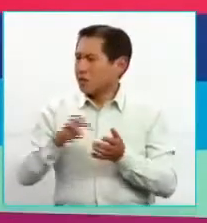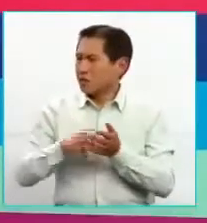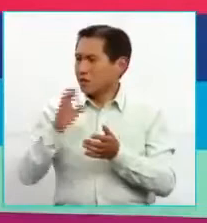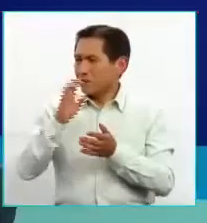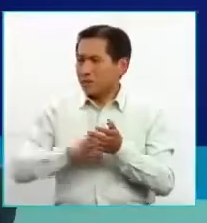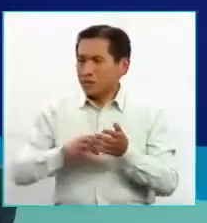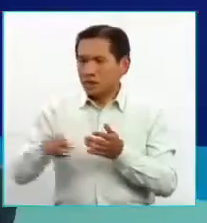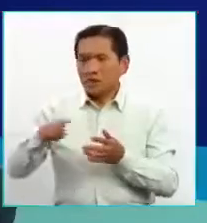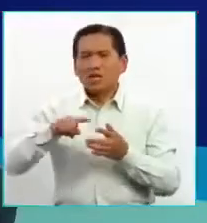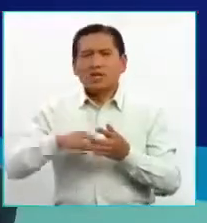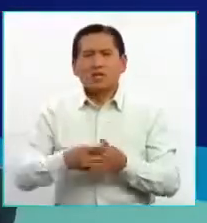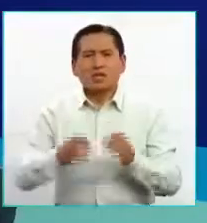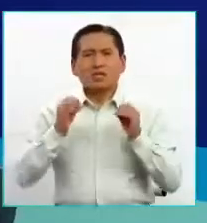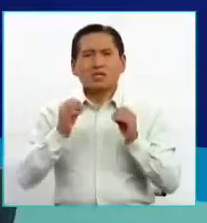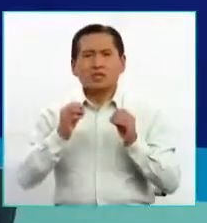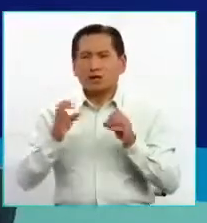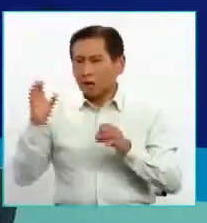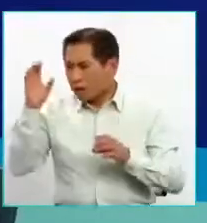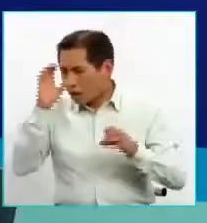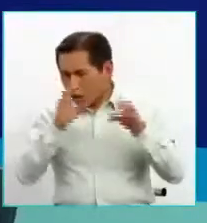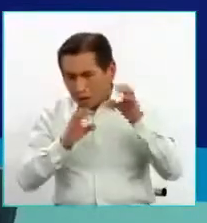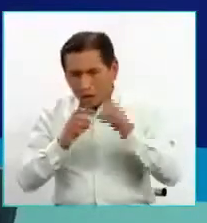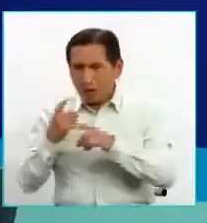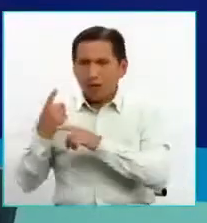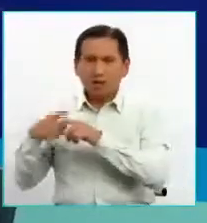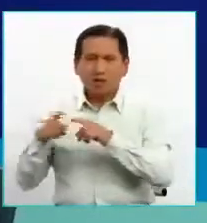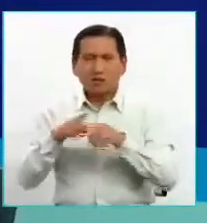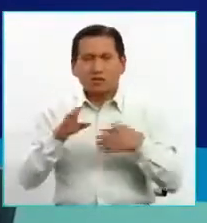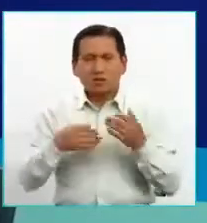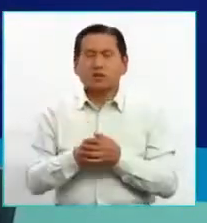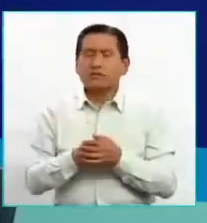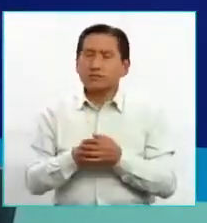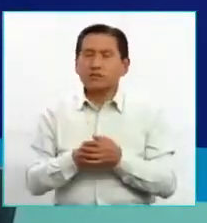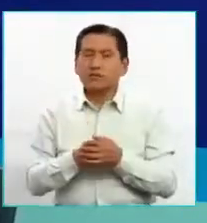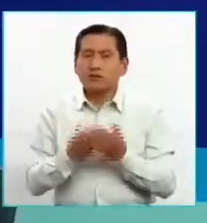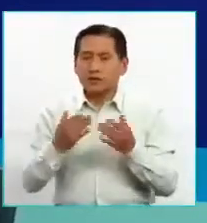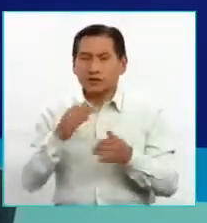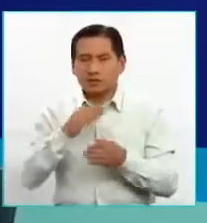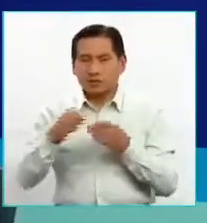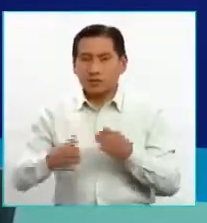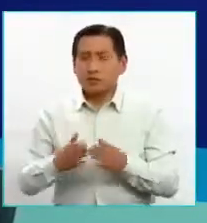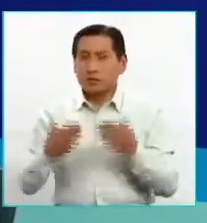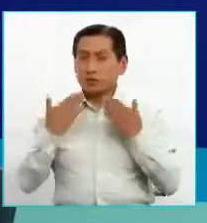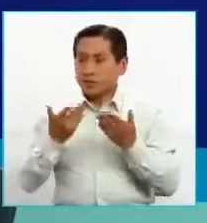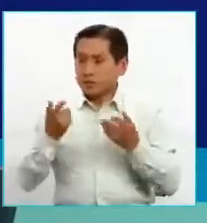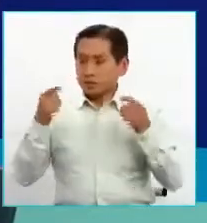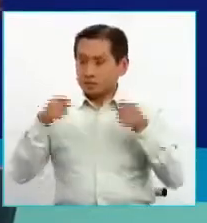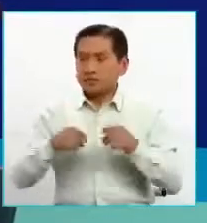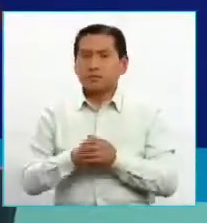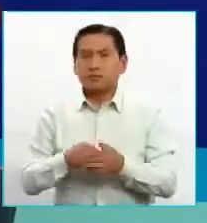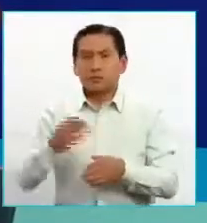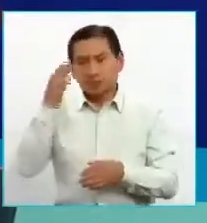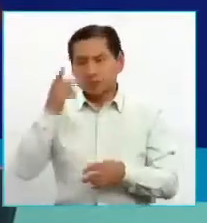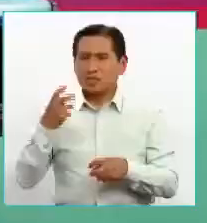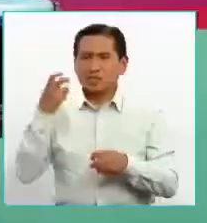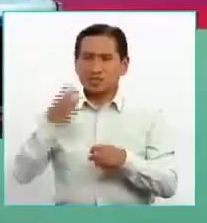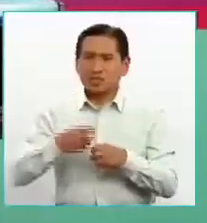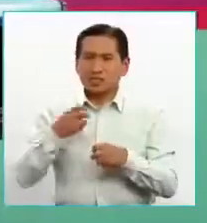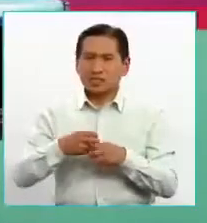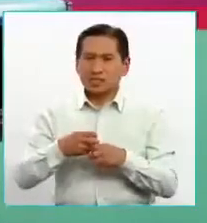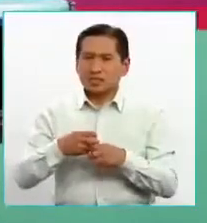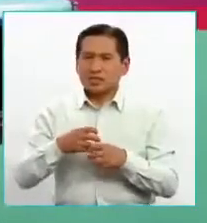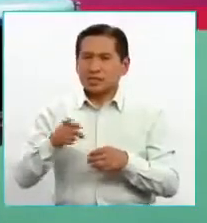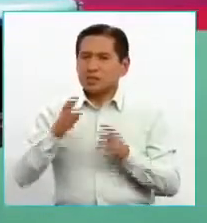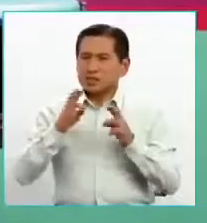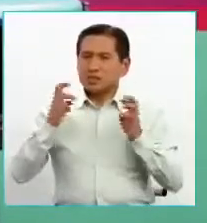prácticamente de cero y empezar a buscar aguja en cada pajar. Ministra, yo para concluir, le agradezco muchísimo haber venido. Sé que es difícil a veces responder